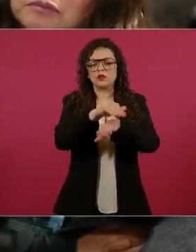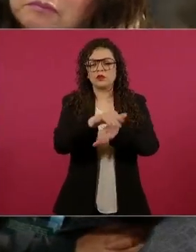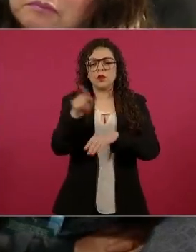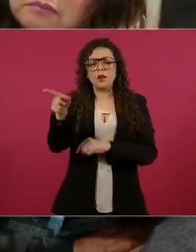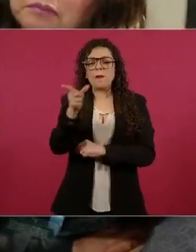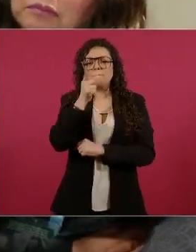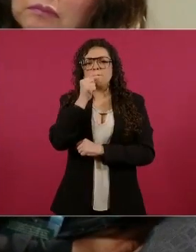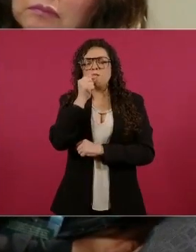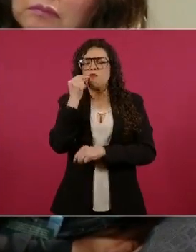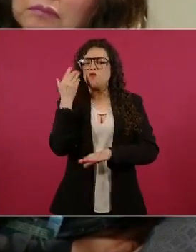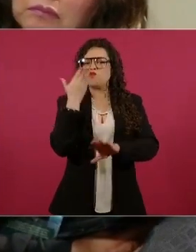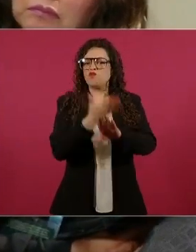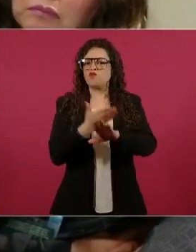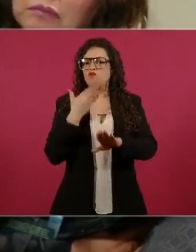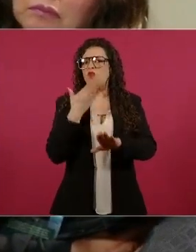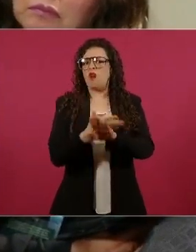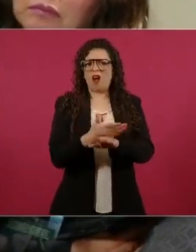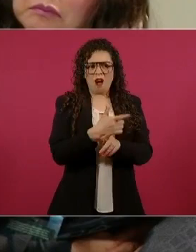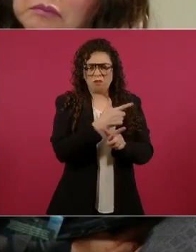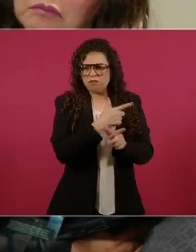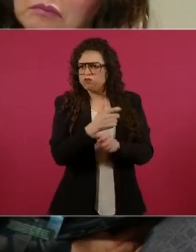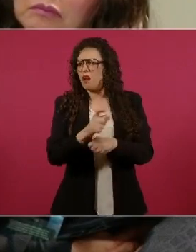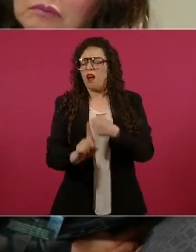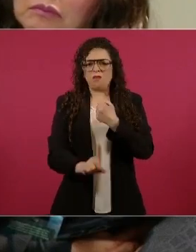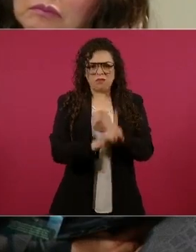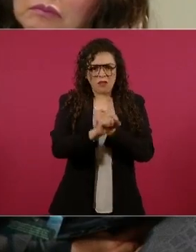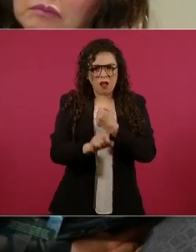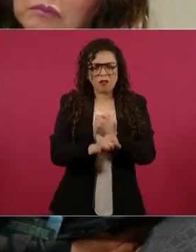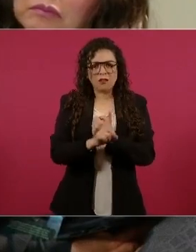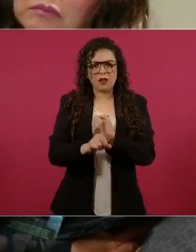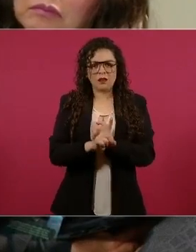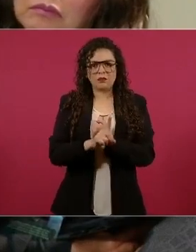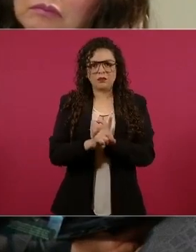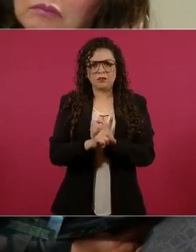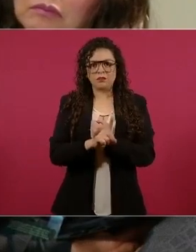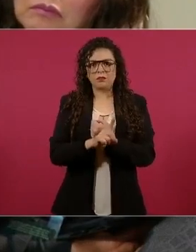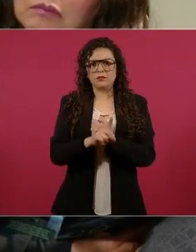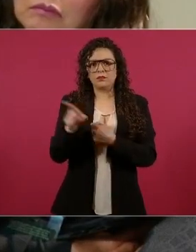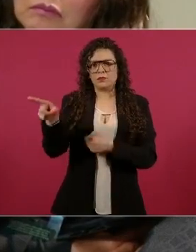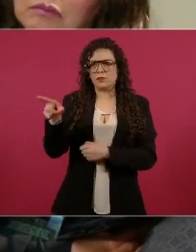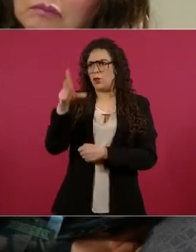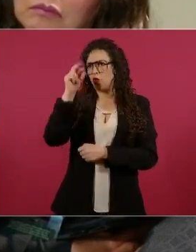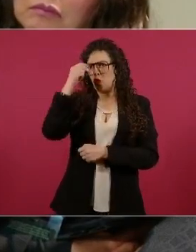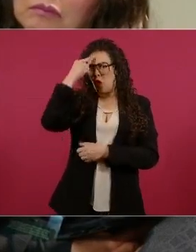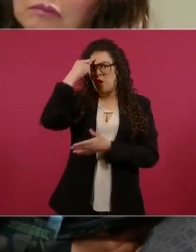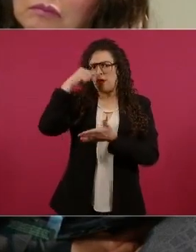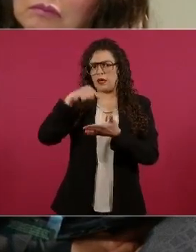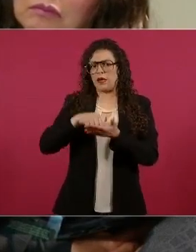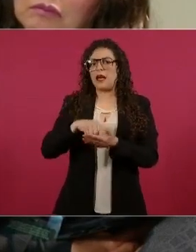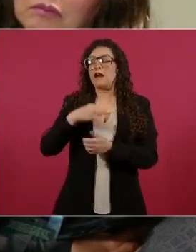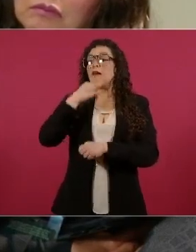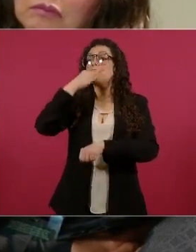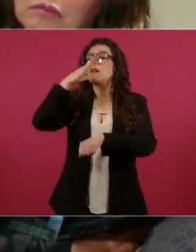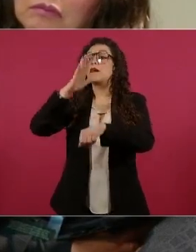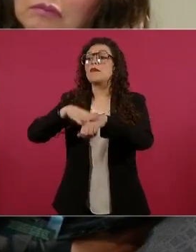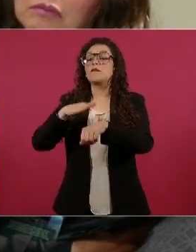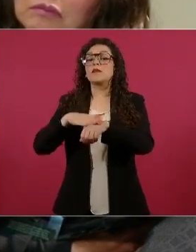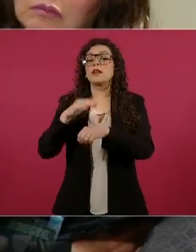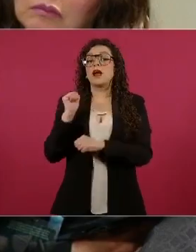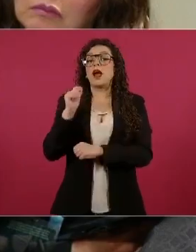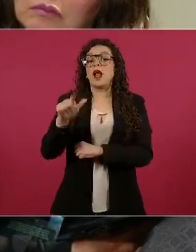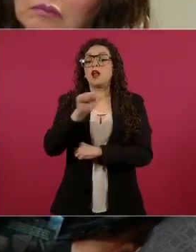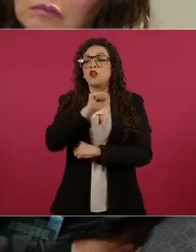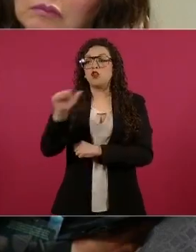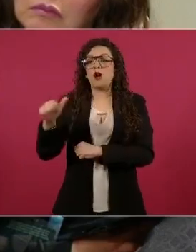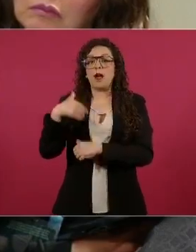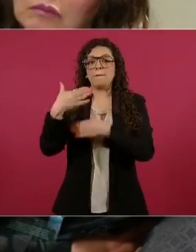policial. Preguntarle, ¿no lo considera quizás un mensaje al siguiente gobierno o una venganza entre grupos delincuenciales? Lo